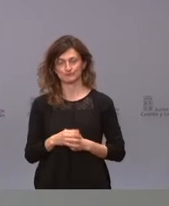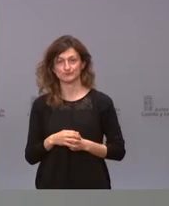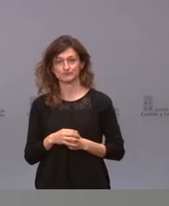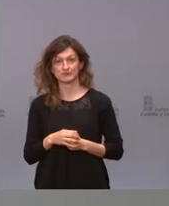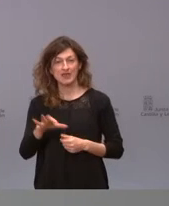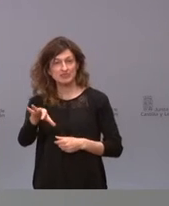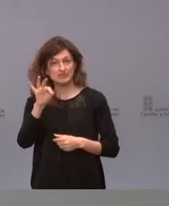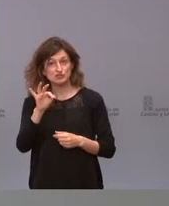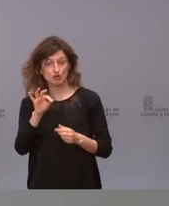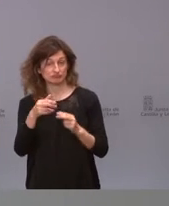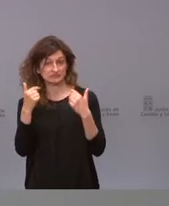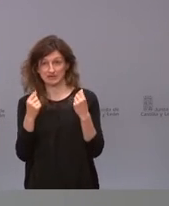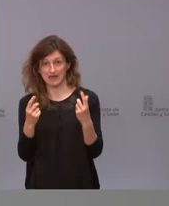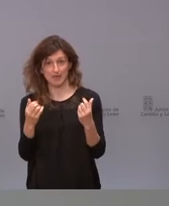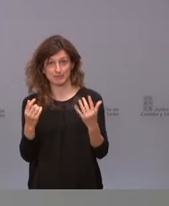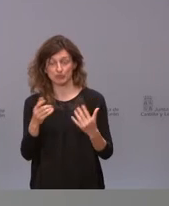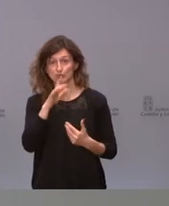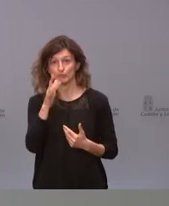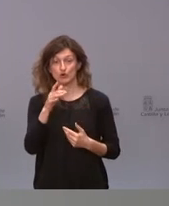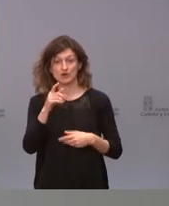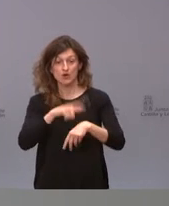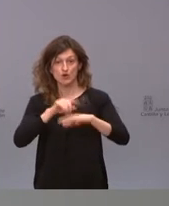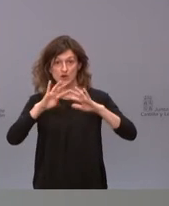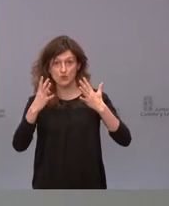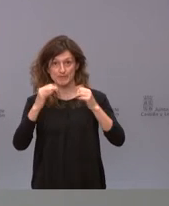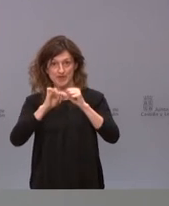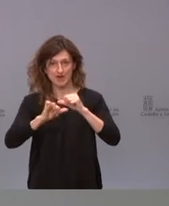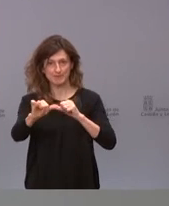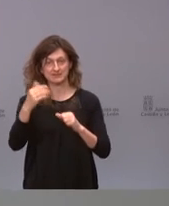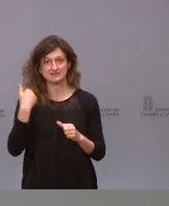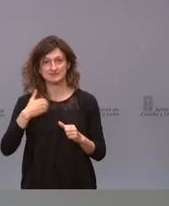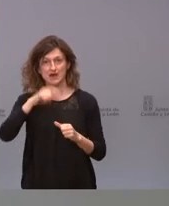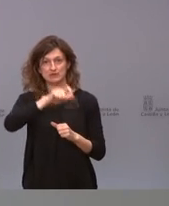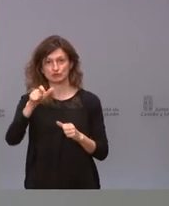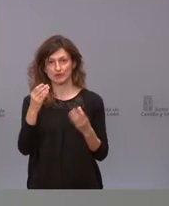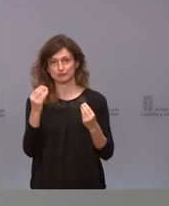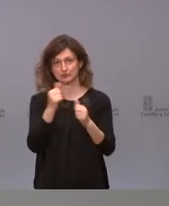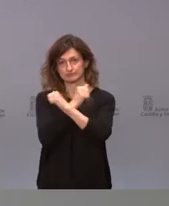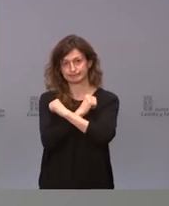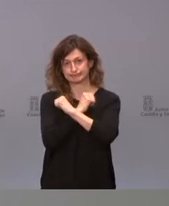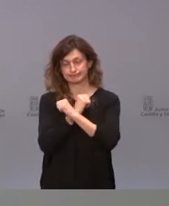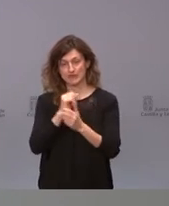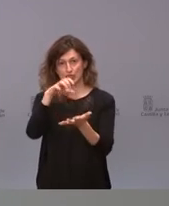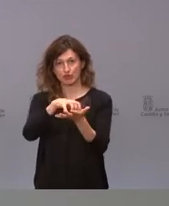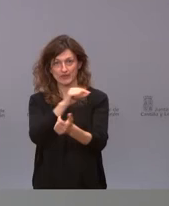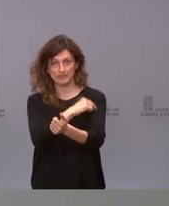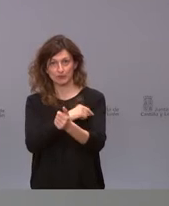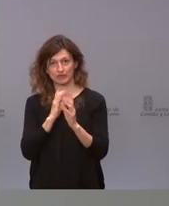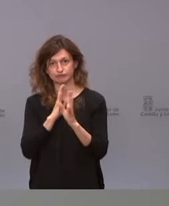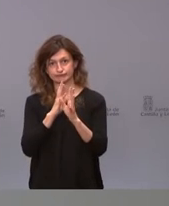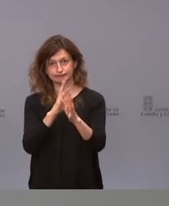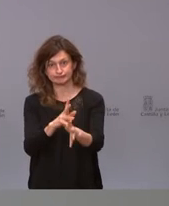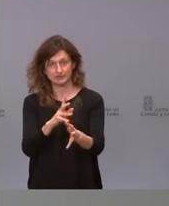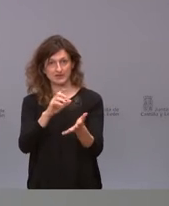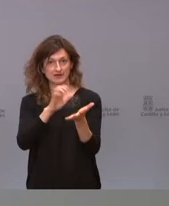lo más rápido posible porque es cierto que a partir de las nueve de la mañana ya teníamos a mucha gente esperando en muchos puntos de vacunación en la